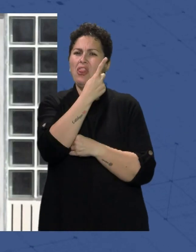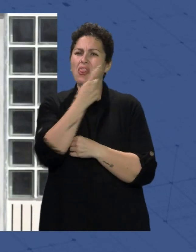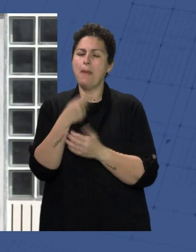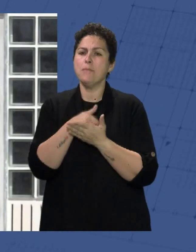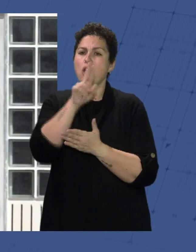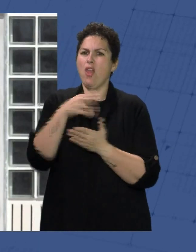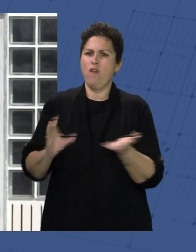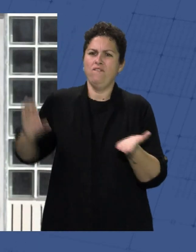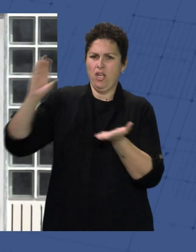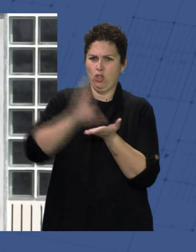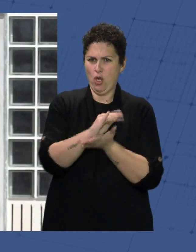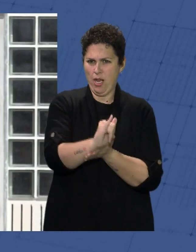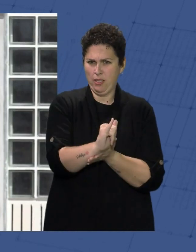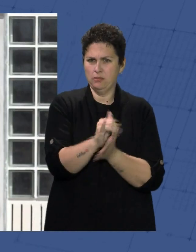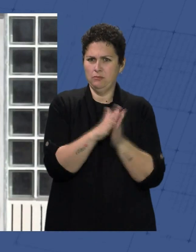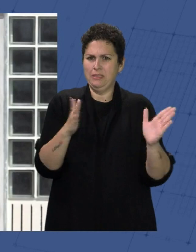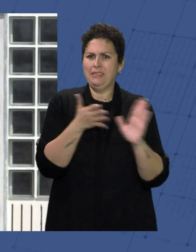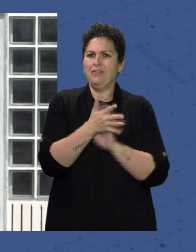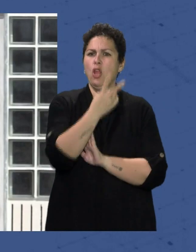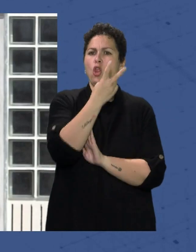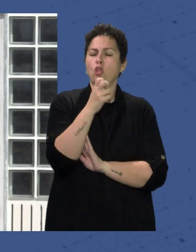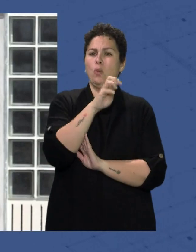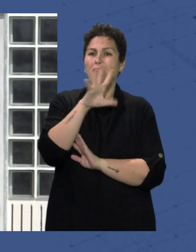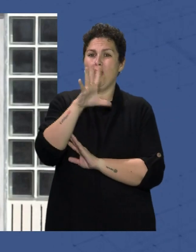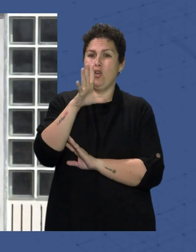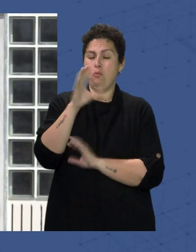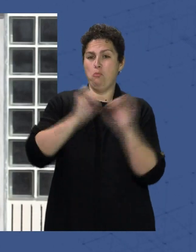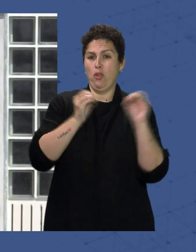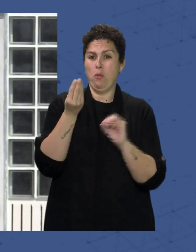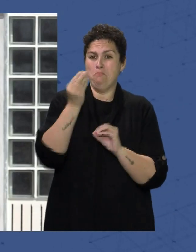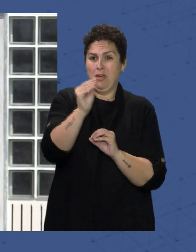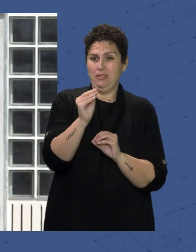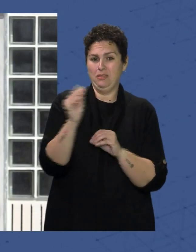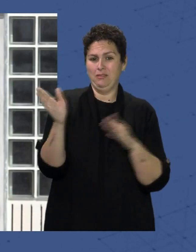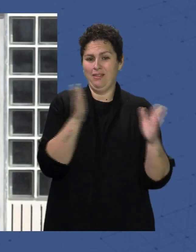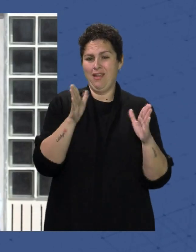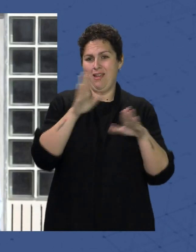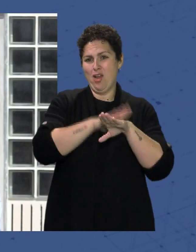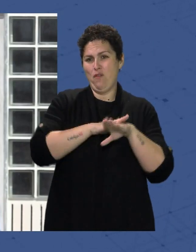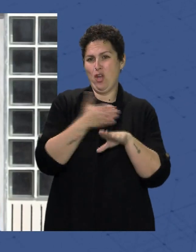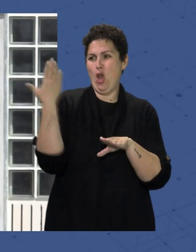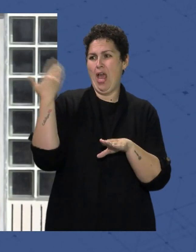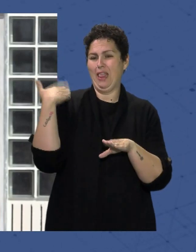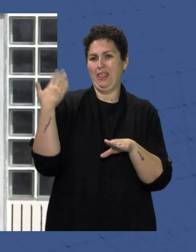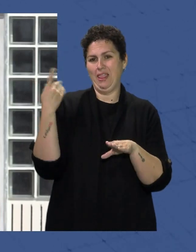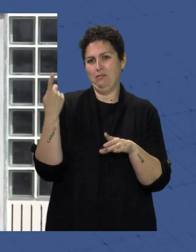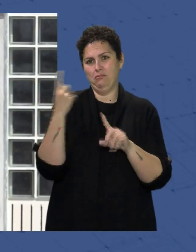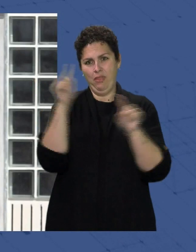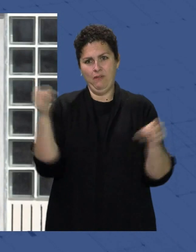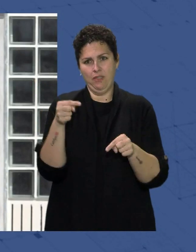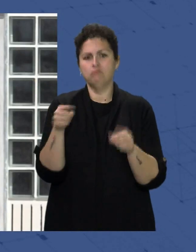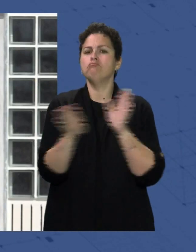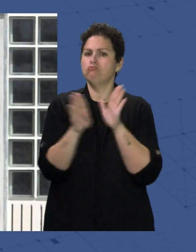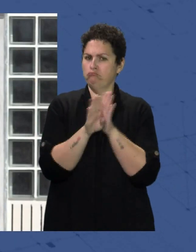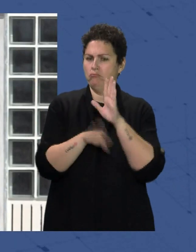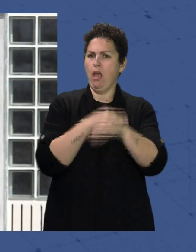100 millones De euros Que supone Un 245% Más de lo que se hizo En la anterior legislatura Y seguiremos haciéndolo En esta